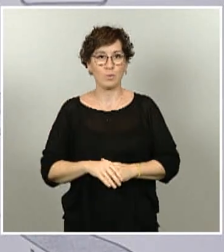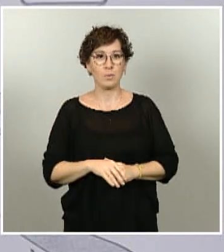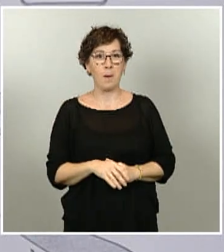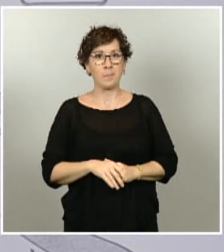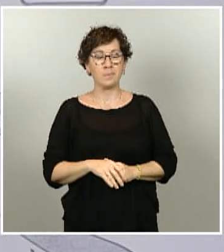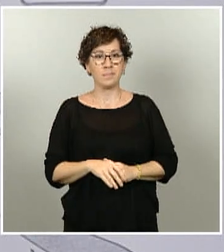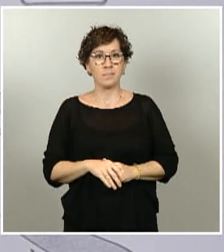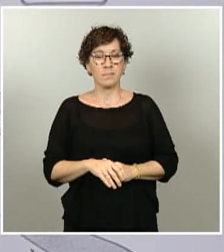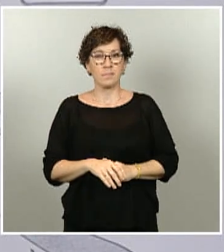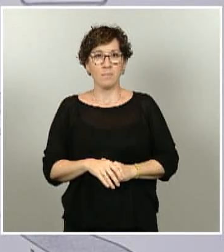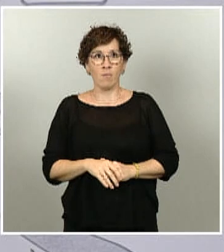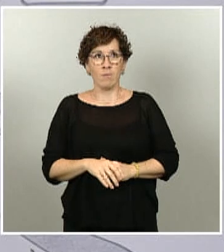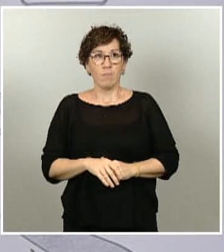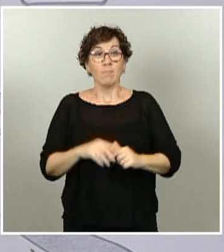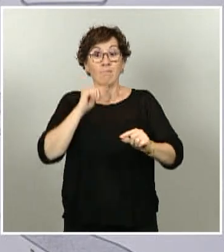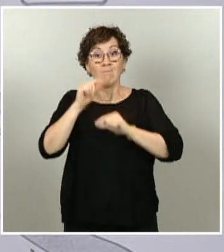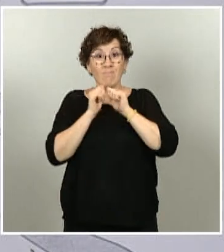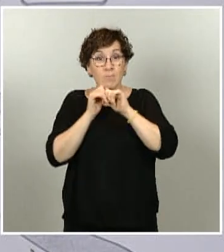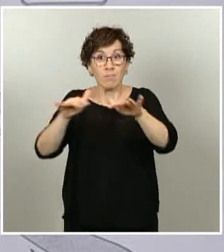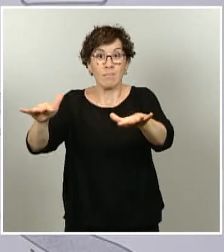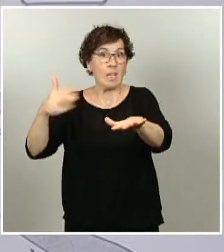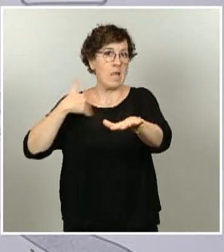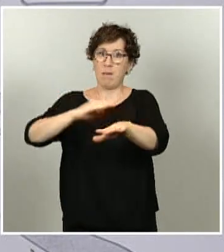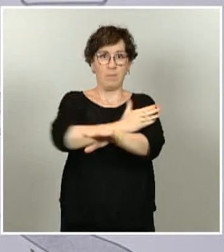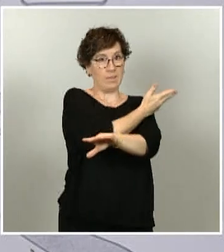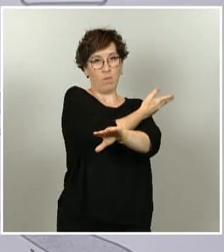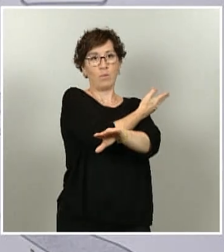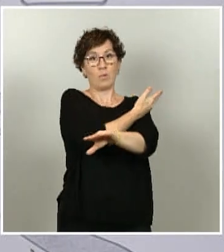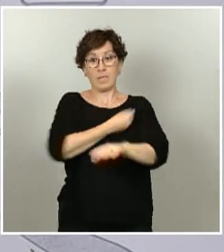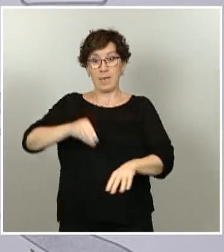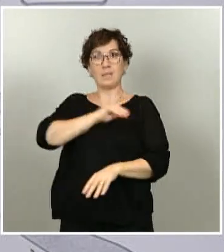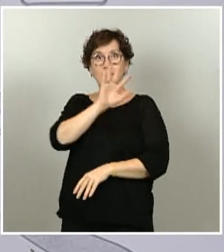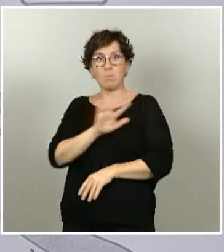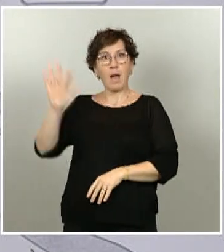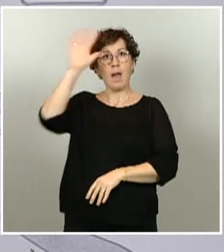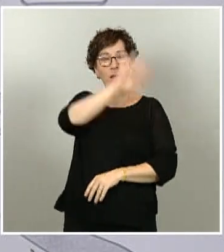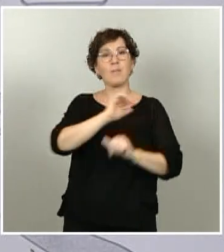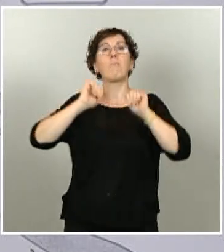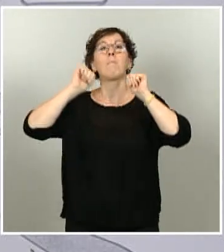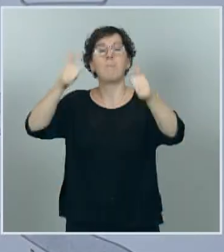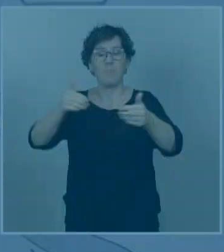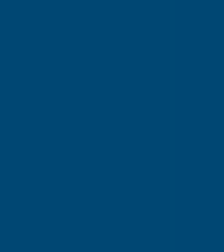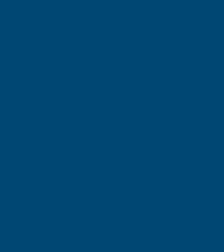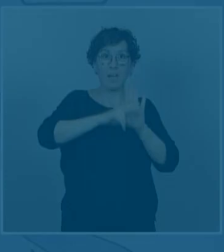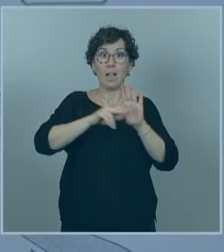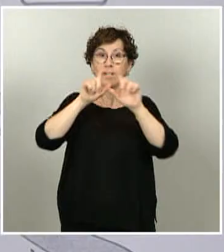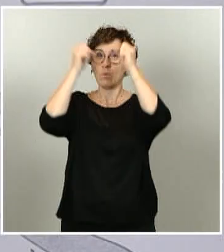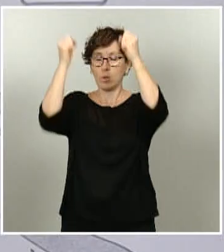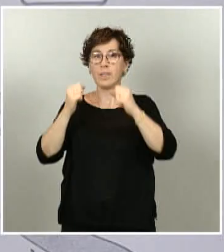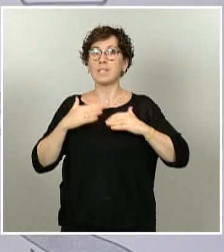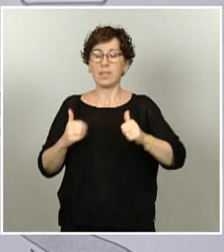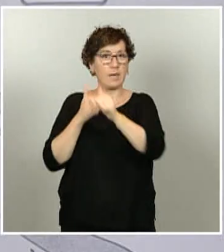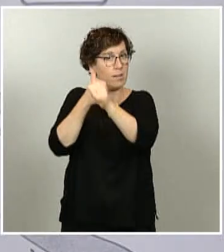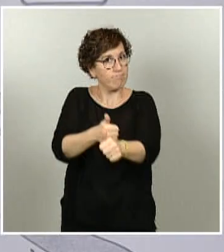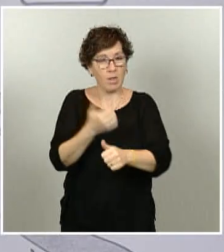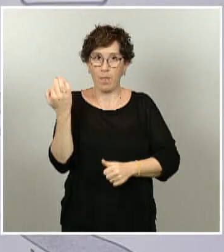ha sido superada y toda España ha iniciado con pie firme la transición hacia esa nueva normalidad. Hemos de tener